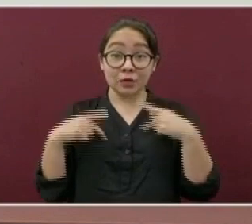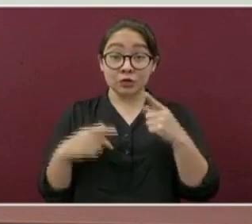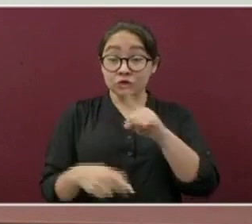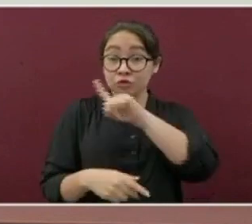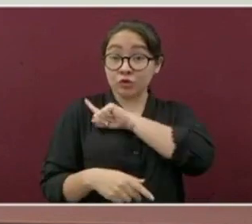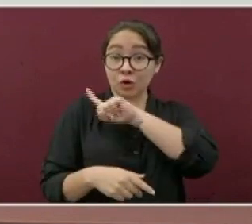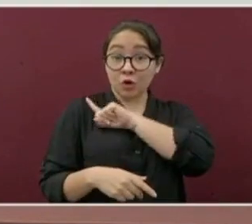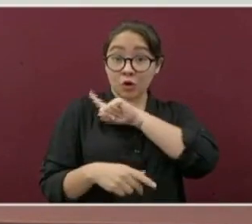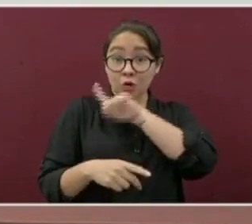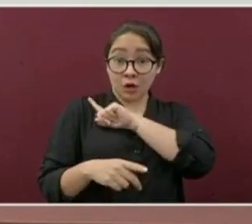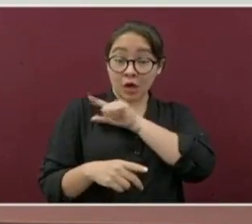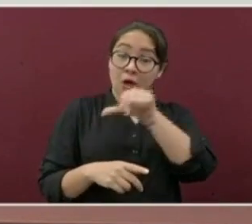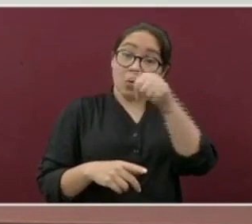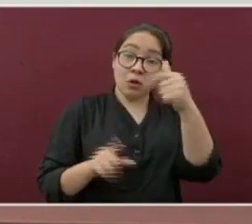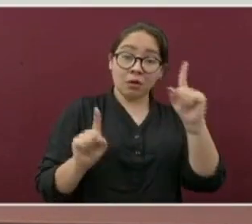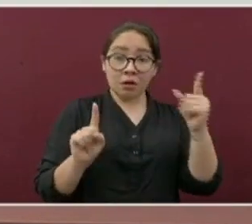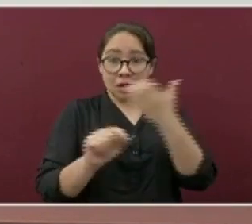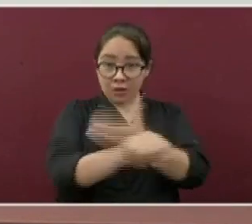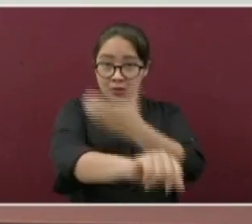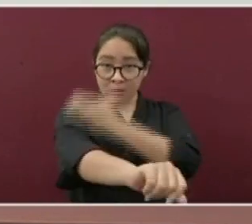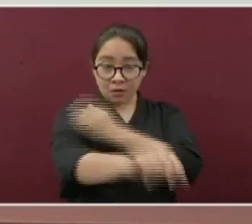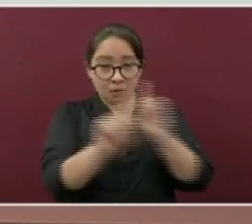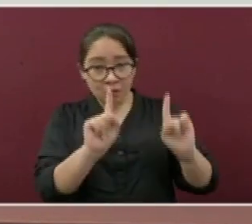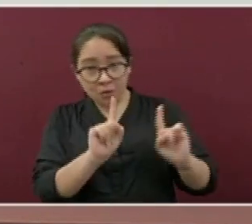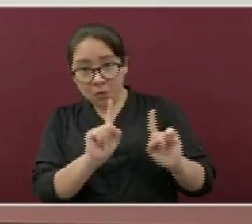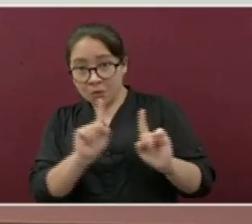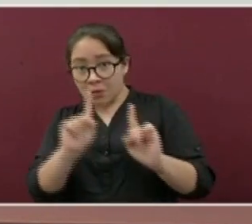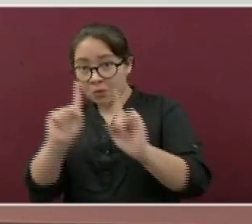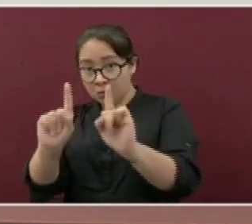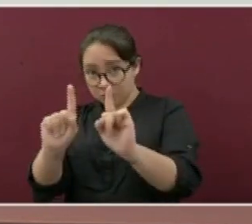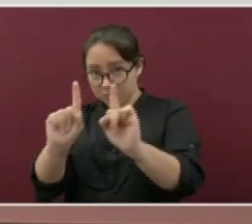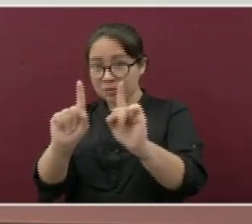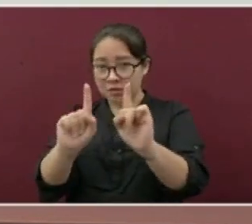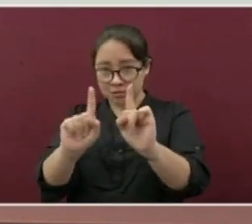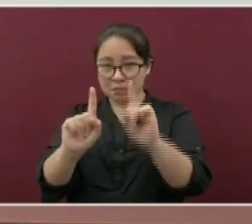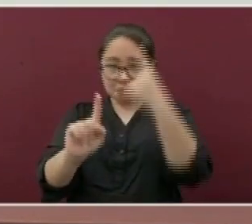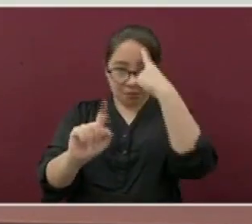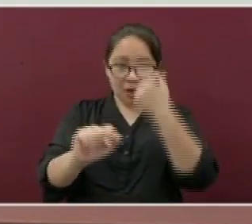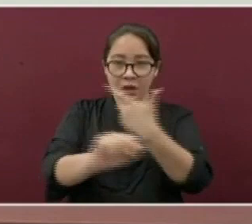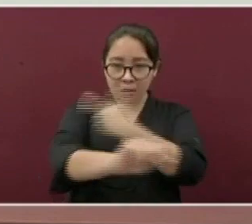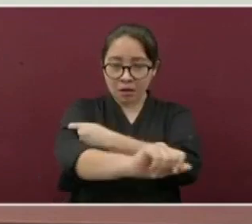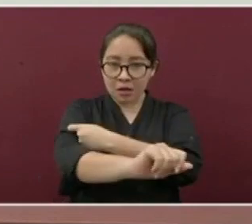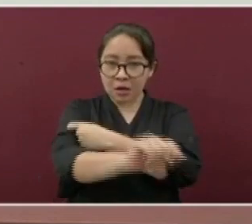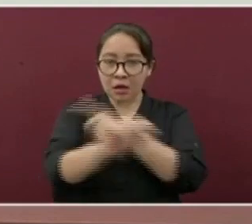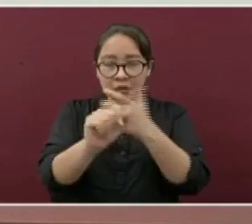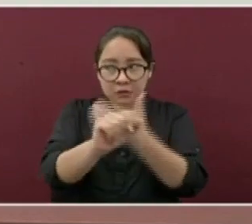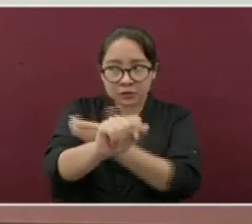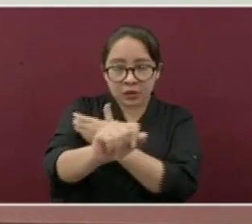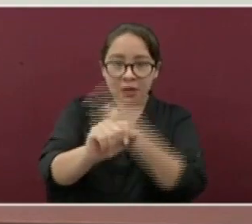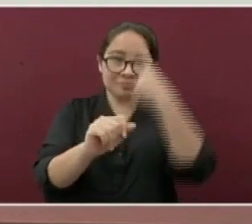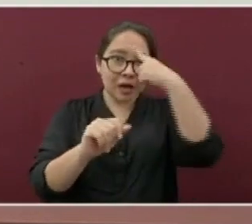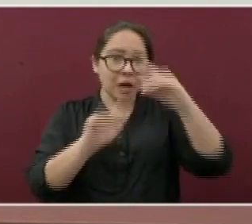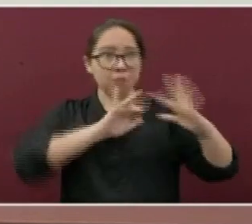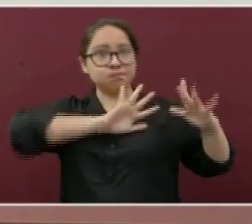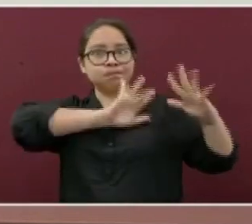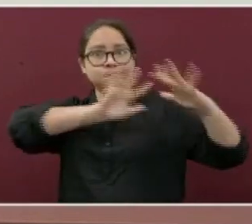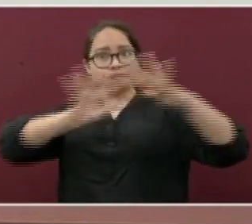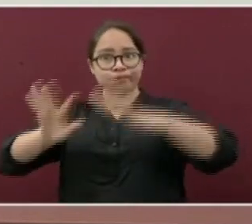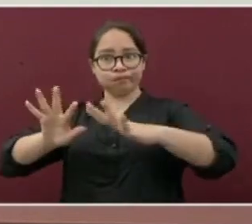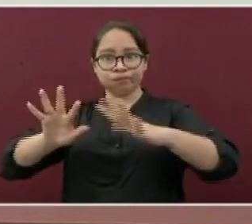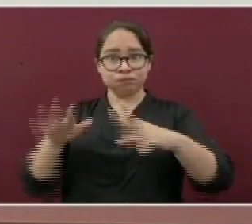y un acompañante. Esto para evitar las aglomeraciones